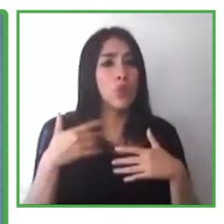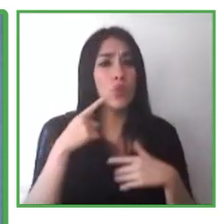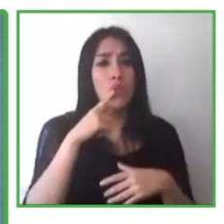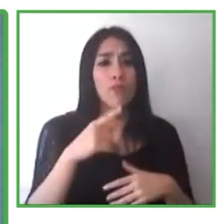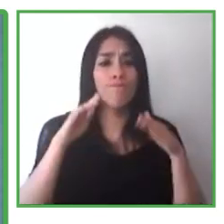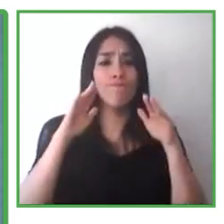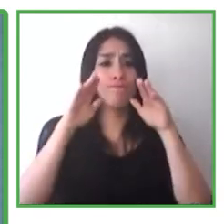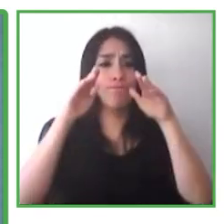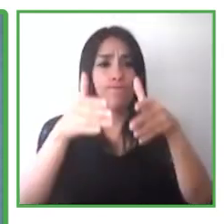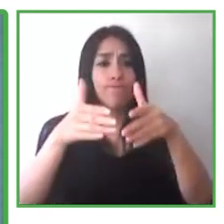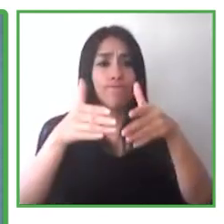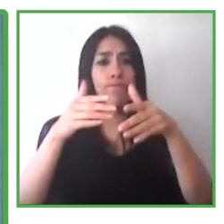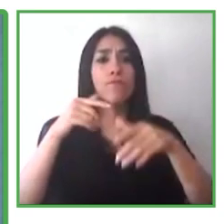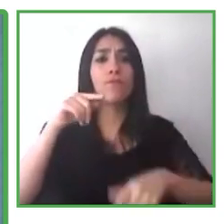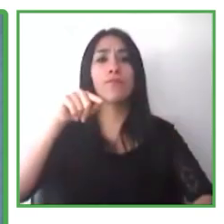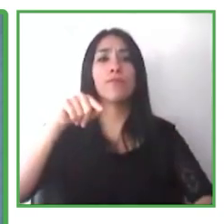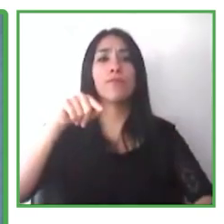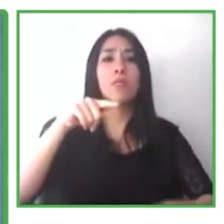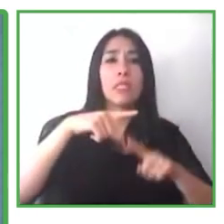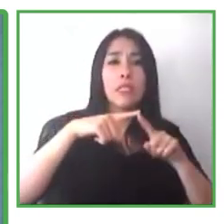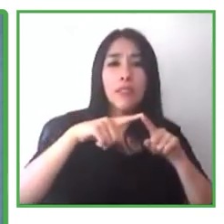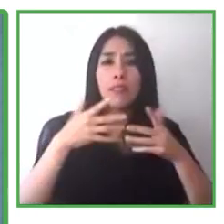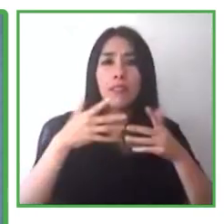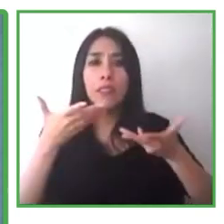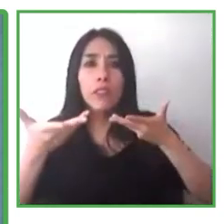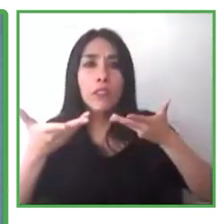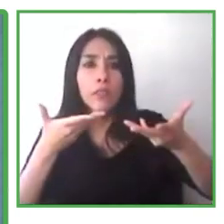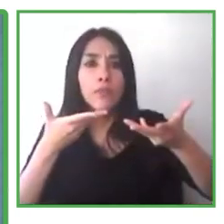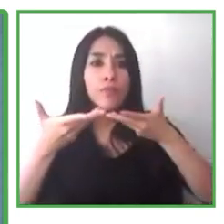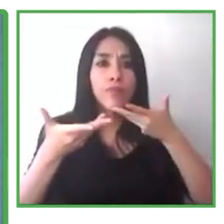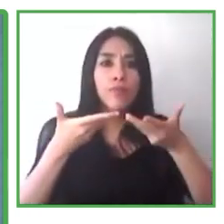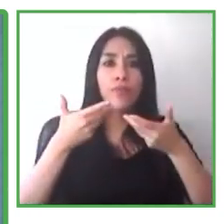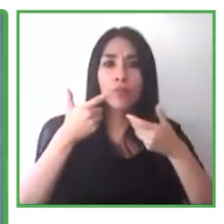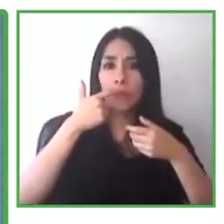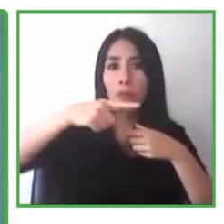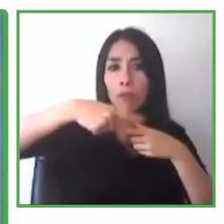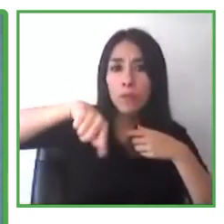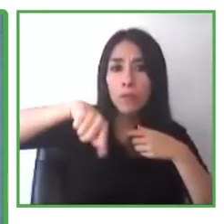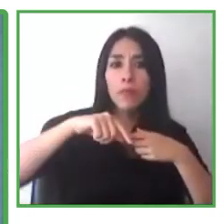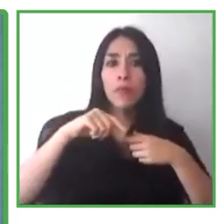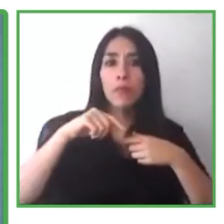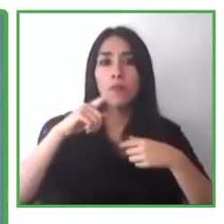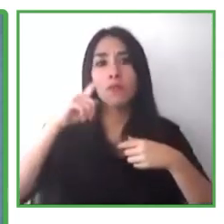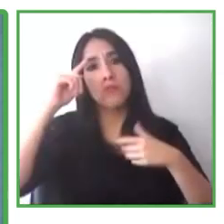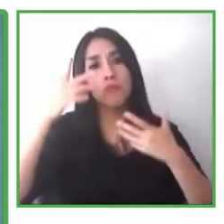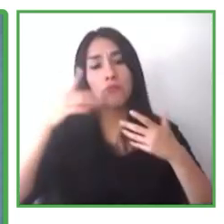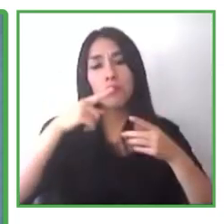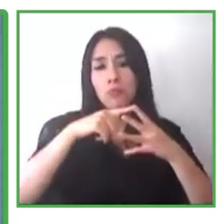a sí mismos y sus competencias y sus capacidades. Lo que nosotros hacemos es